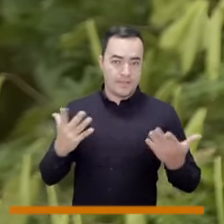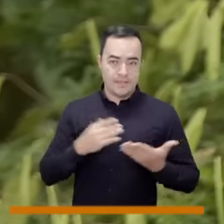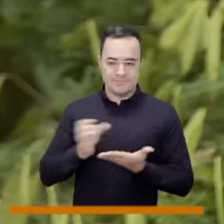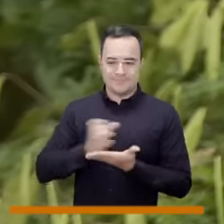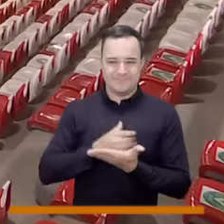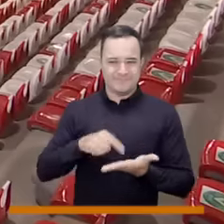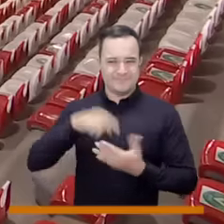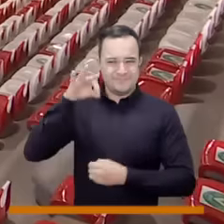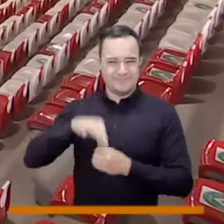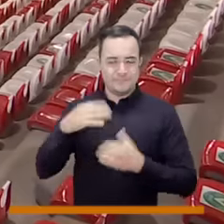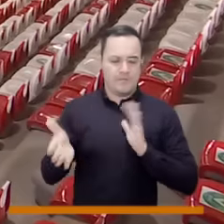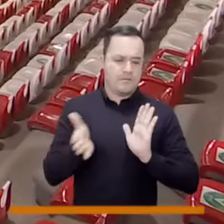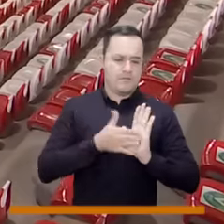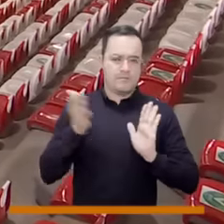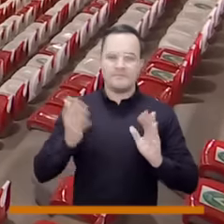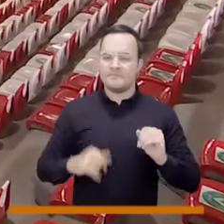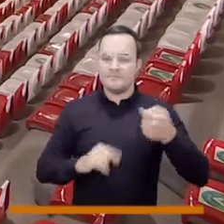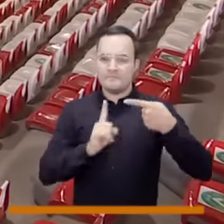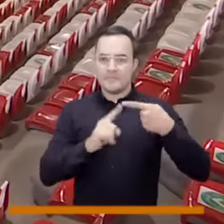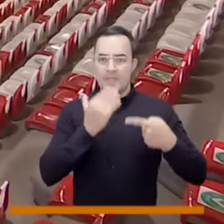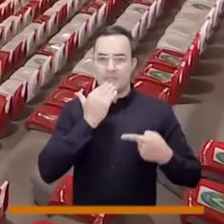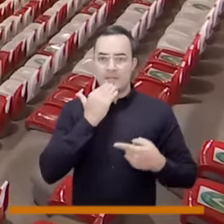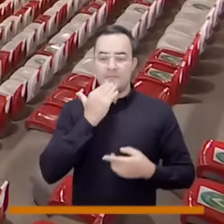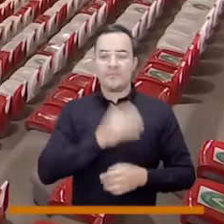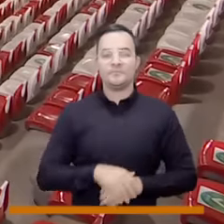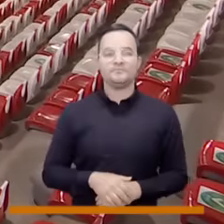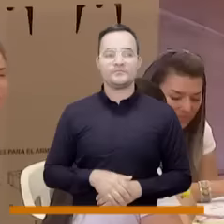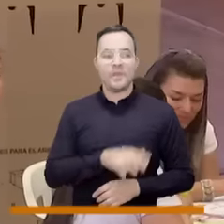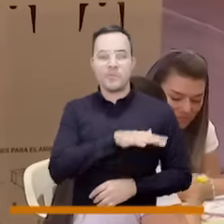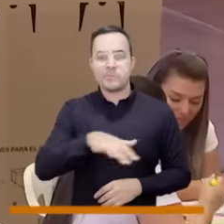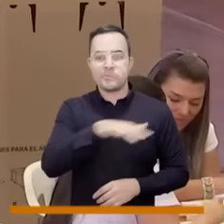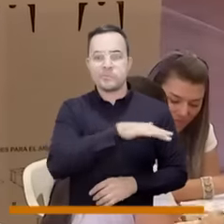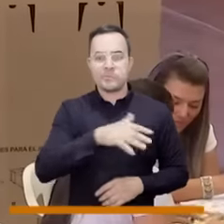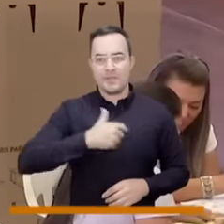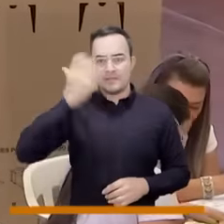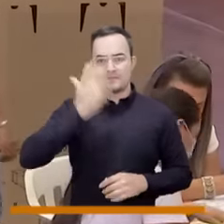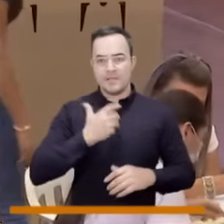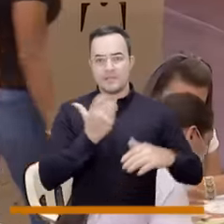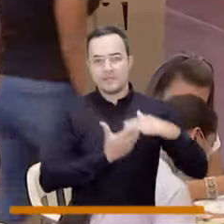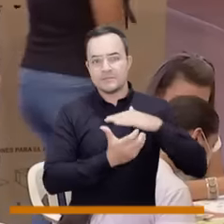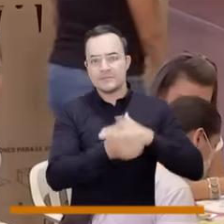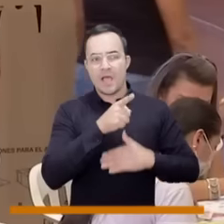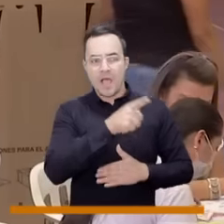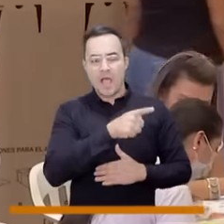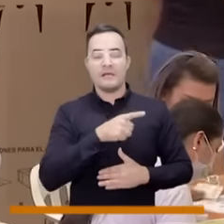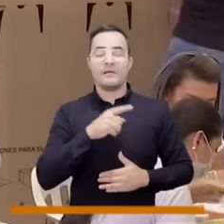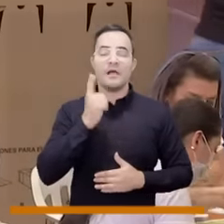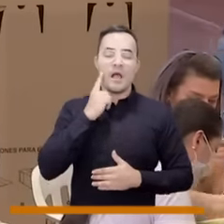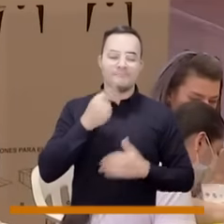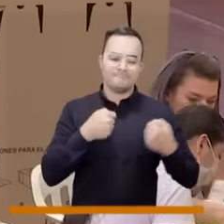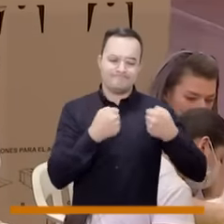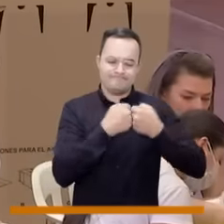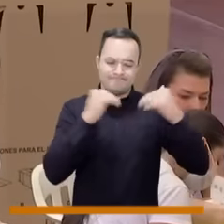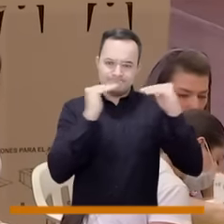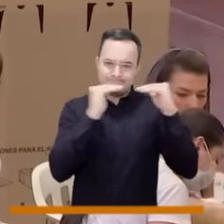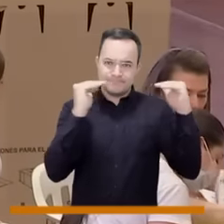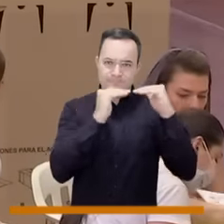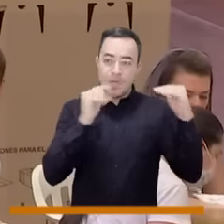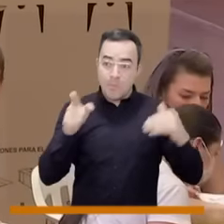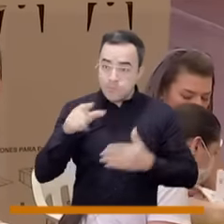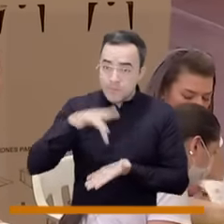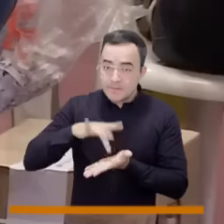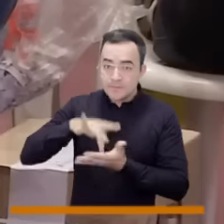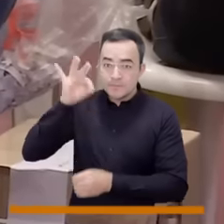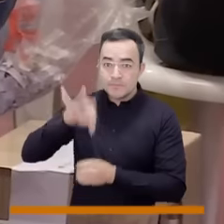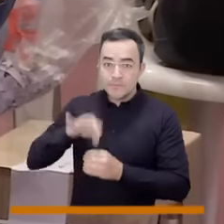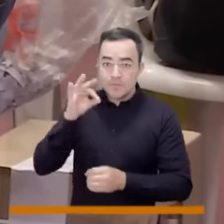que aparte del deber obtenemos beneficios al votar con el certificado electoral, tenemos uno, prelación en caso de obtener un empate en resultados